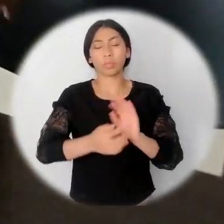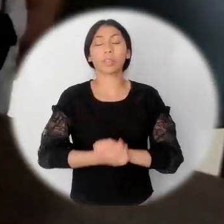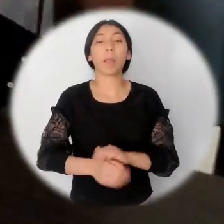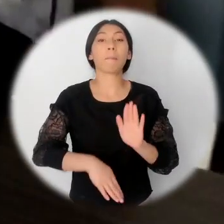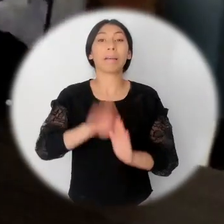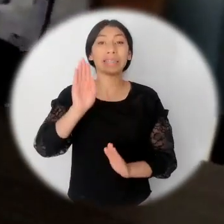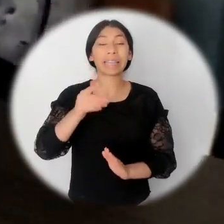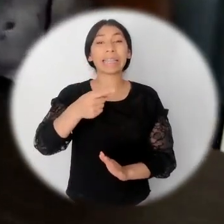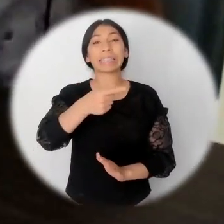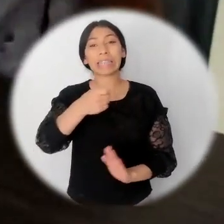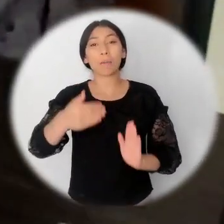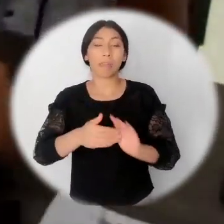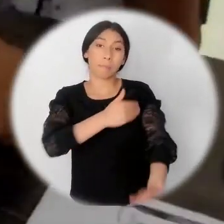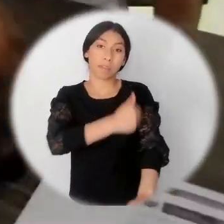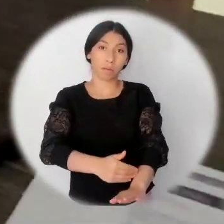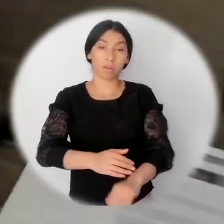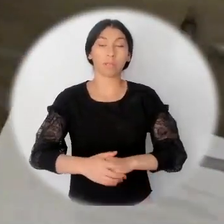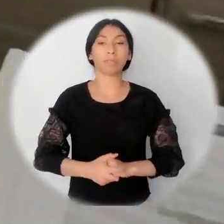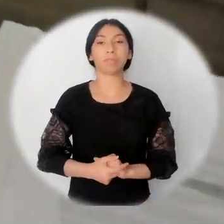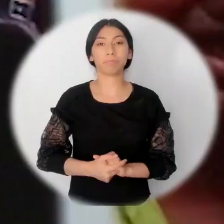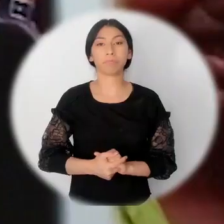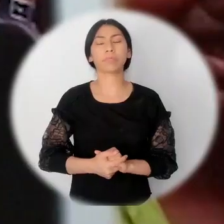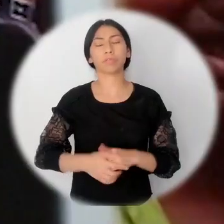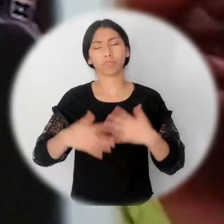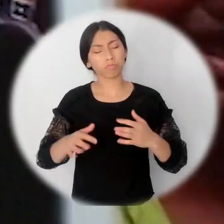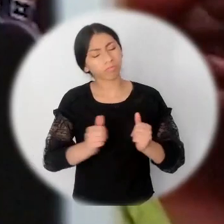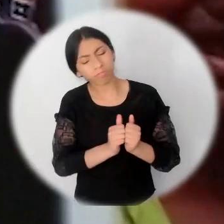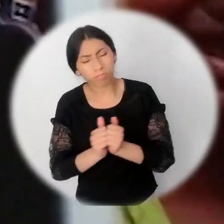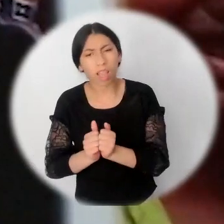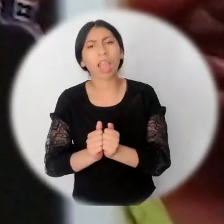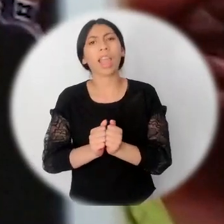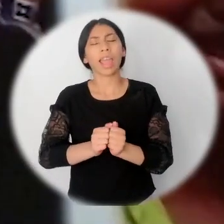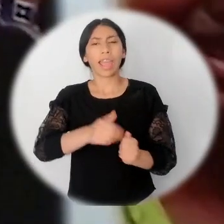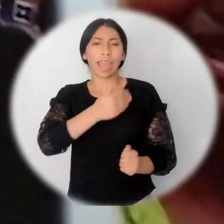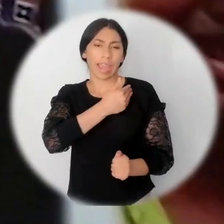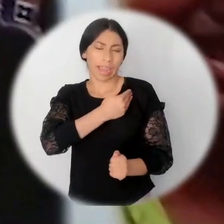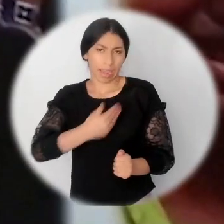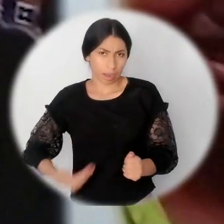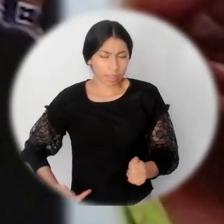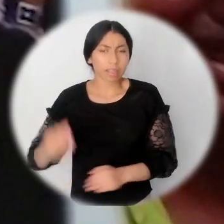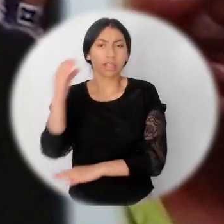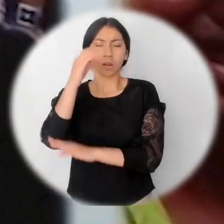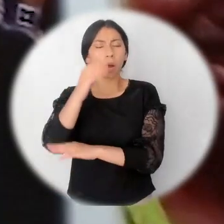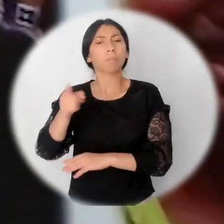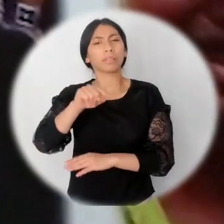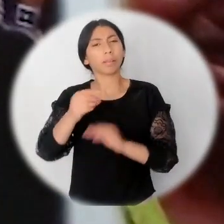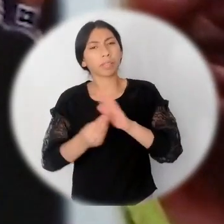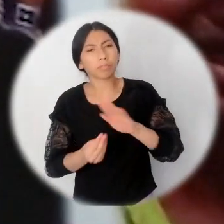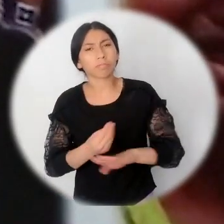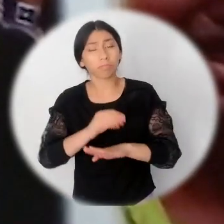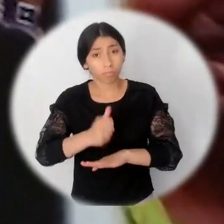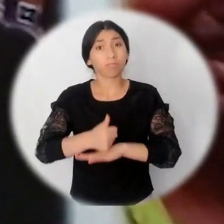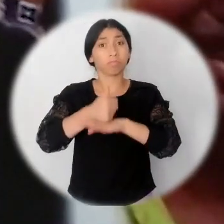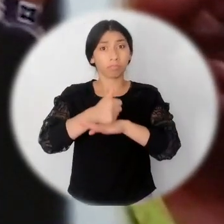por un valor que asciende a los 10.000 millones de pesos. En cumplimiento de las directrices del señor Presidente de la República y del director Ramón